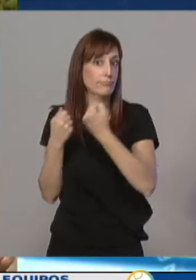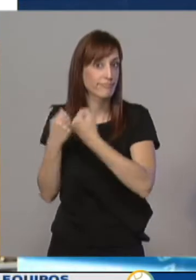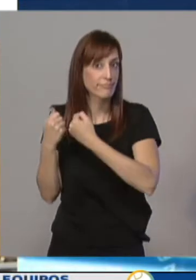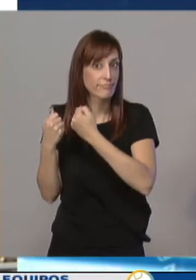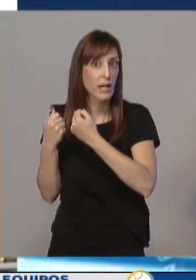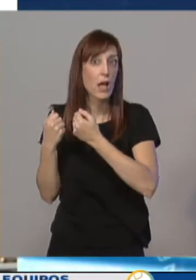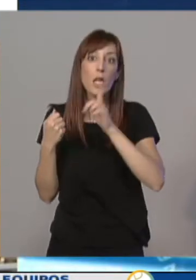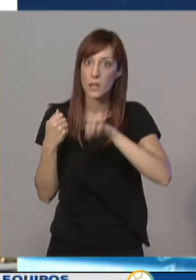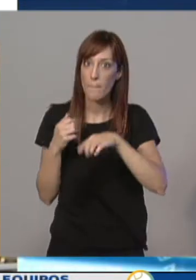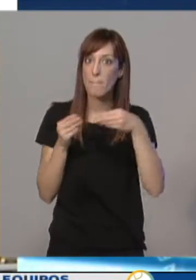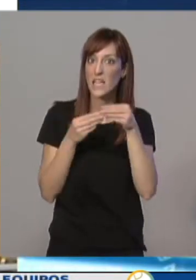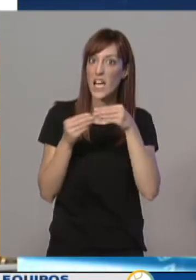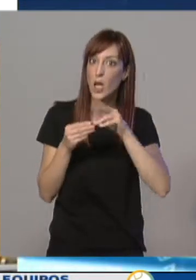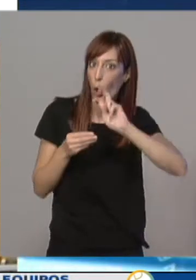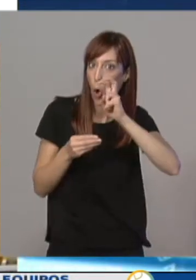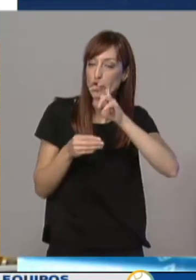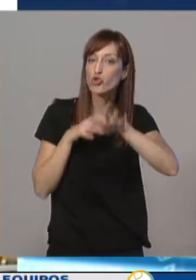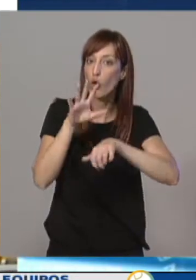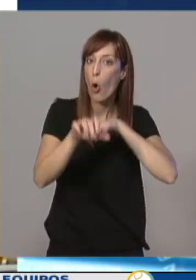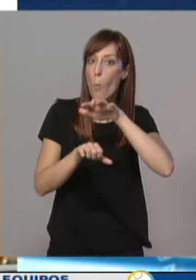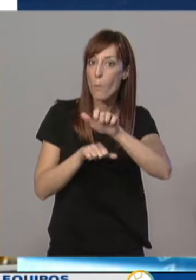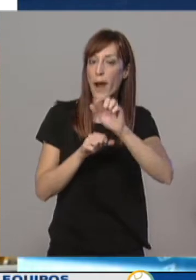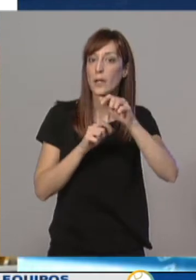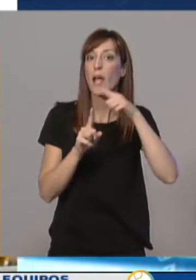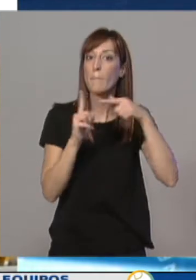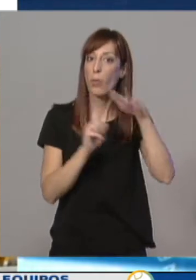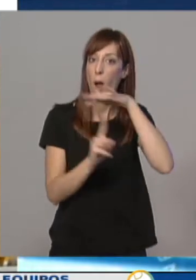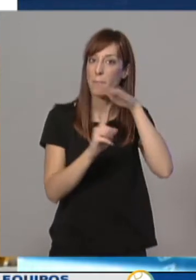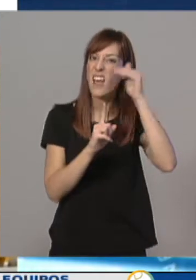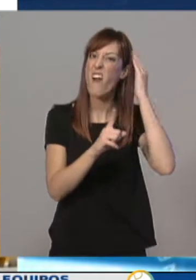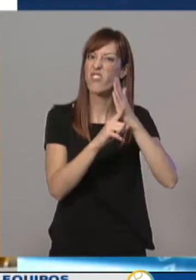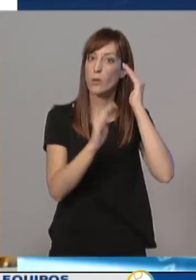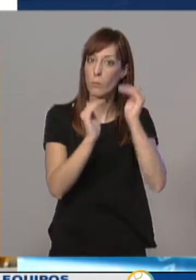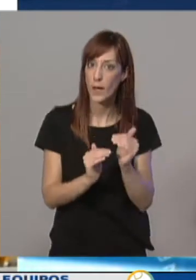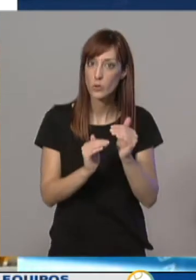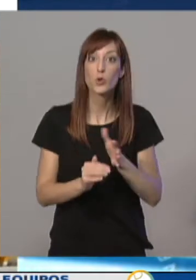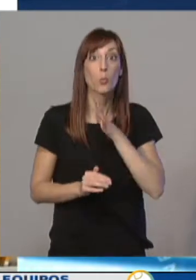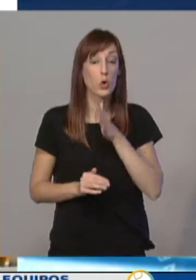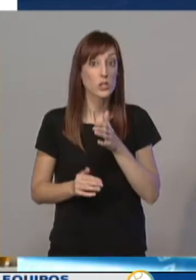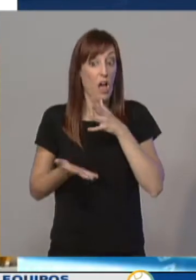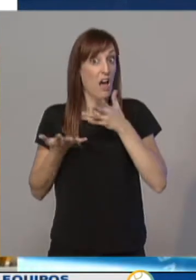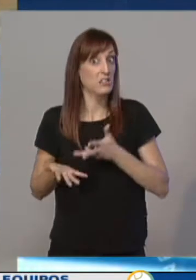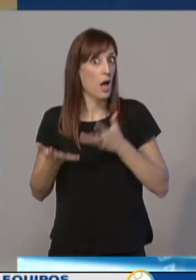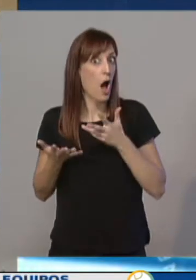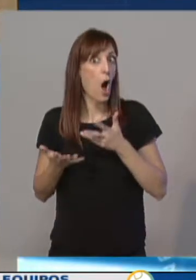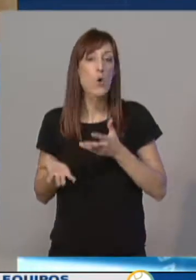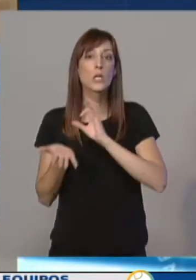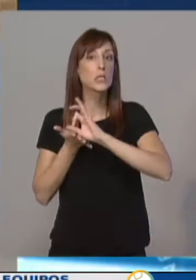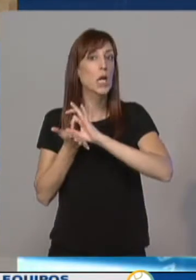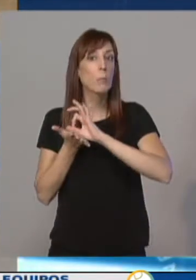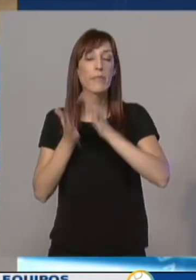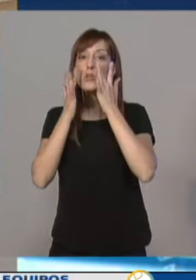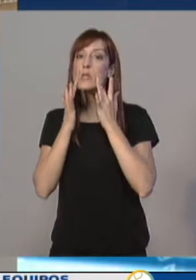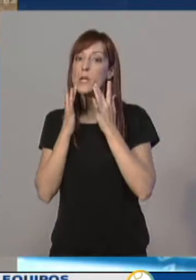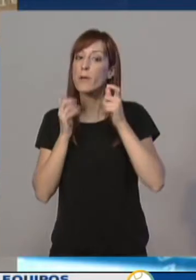sostenibles. Zúñiga ha detallado que de acuerdo con los técnicos municipales la prestación de servicio realizada hasta ahora por Logroño Limpio... ...ha sido